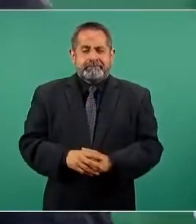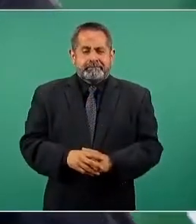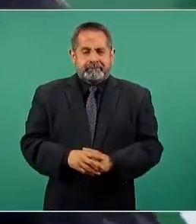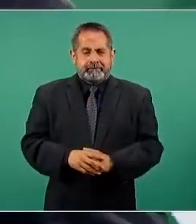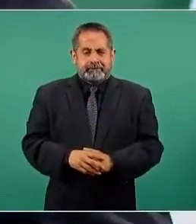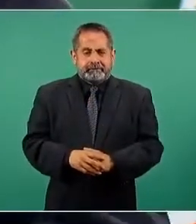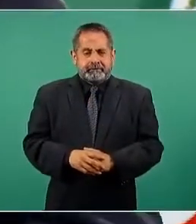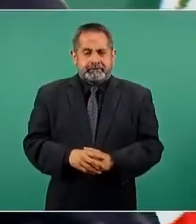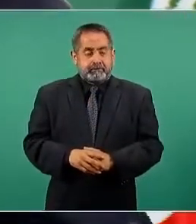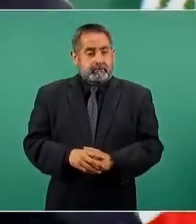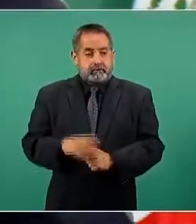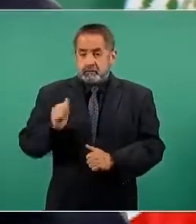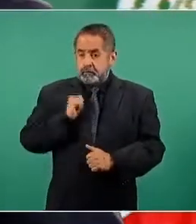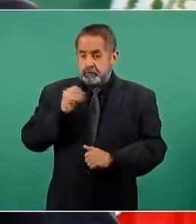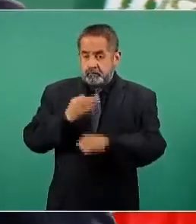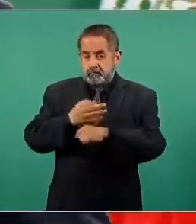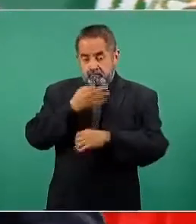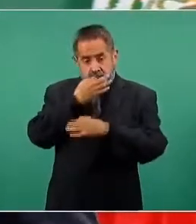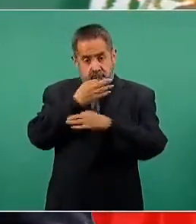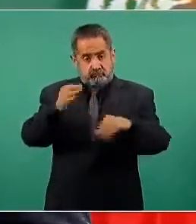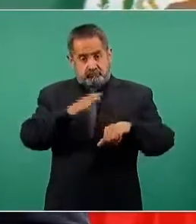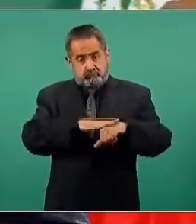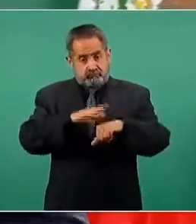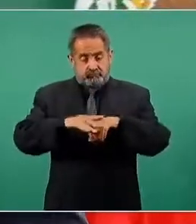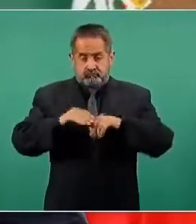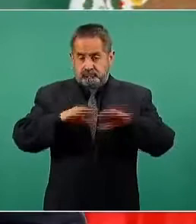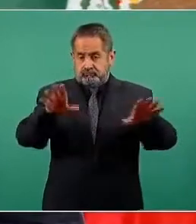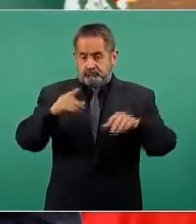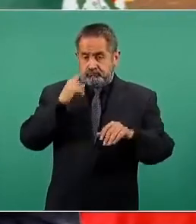Aprovecho para dar a conocer,